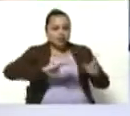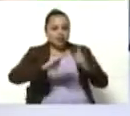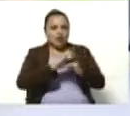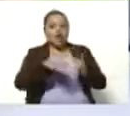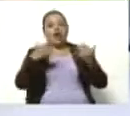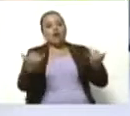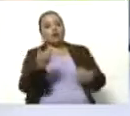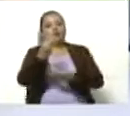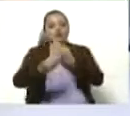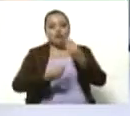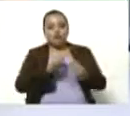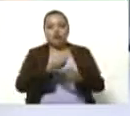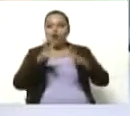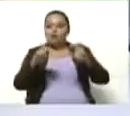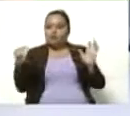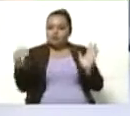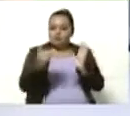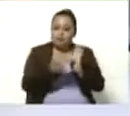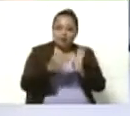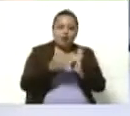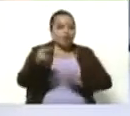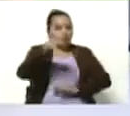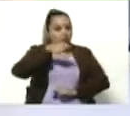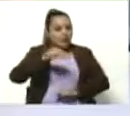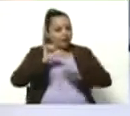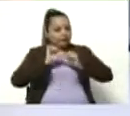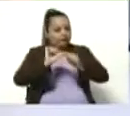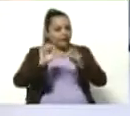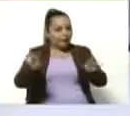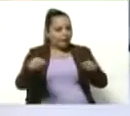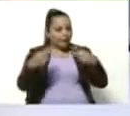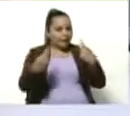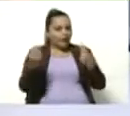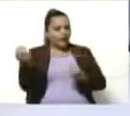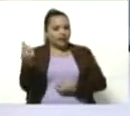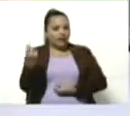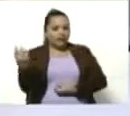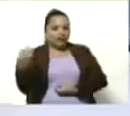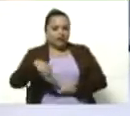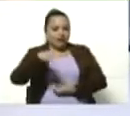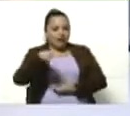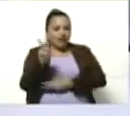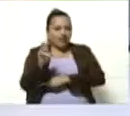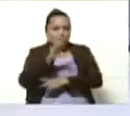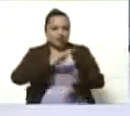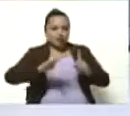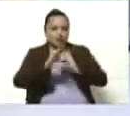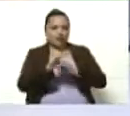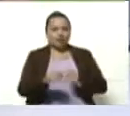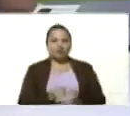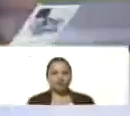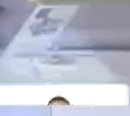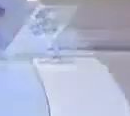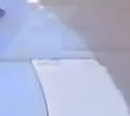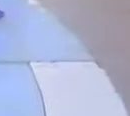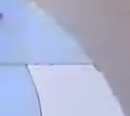corresponde ahora hacer una nueva pausa. Ustedes quédense en sintonía porque aún nos queda más de este Viernes Cultural en nuestro punto de encuentro.